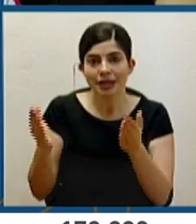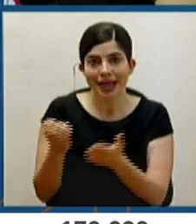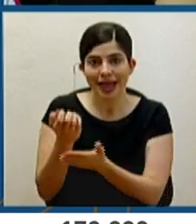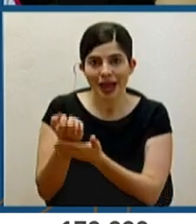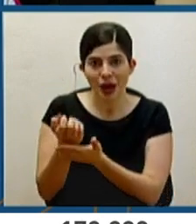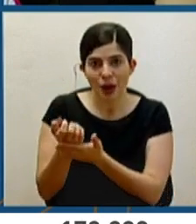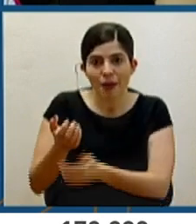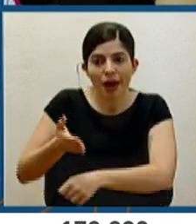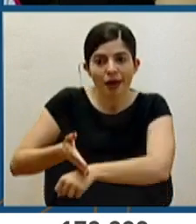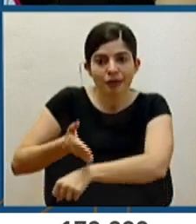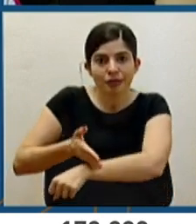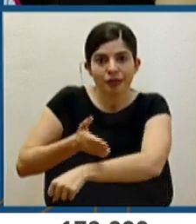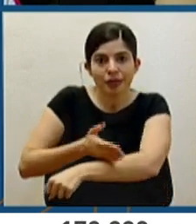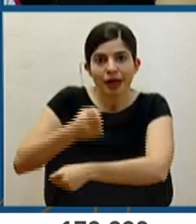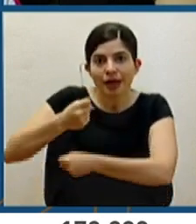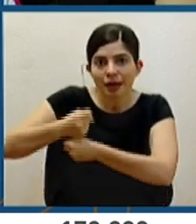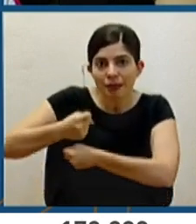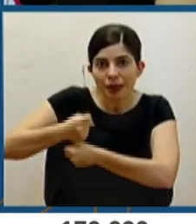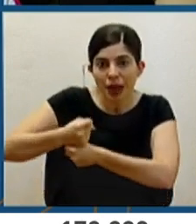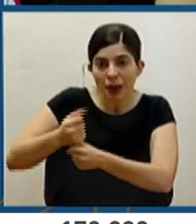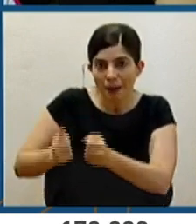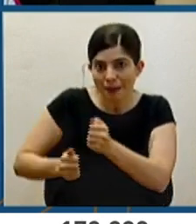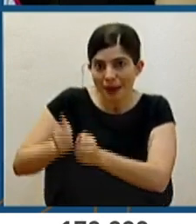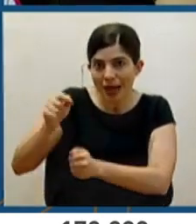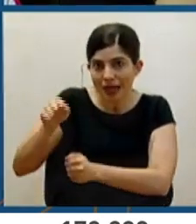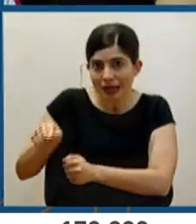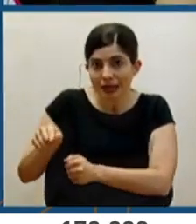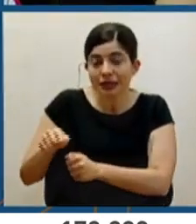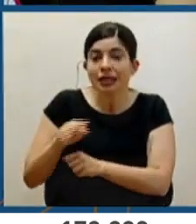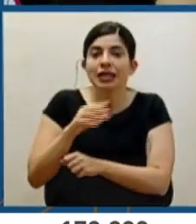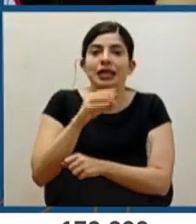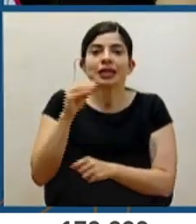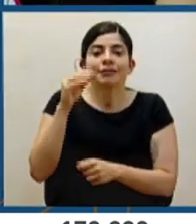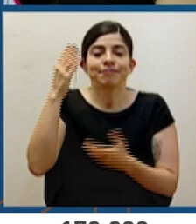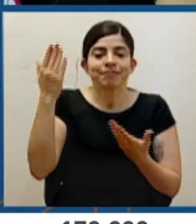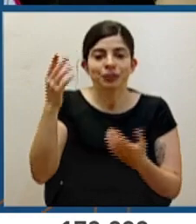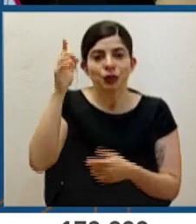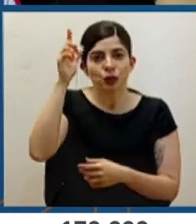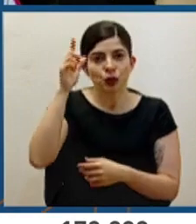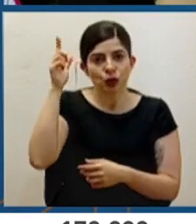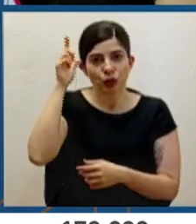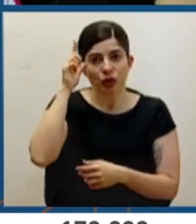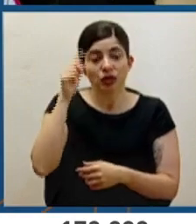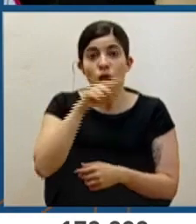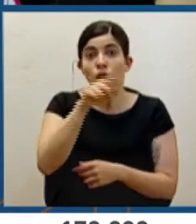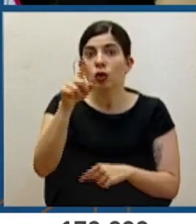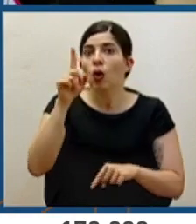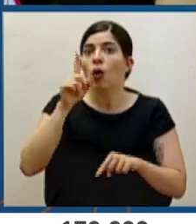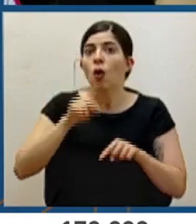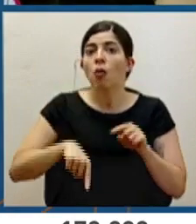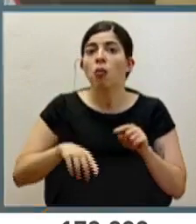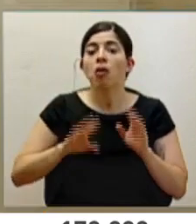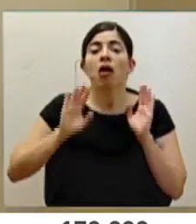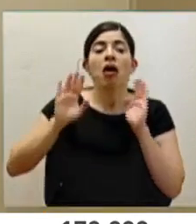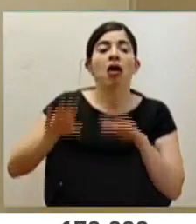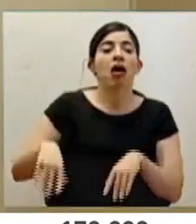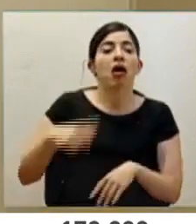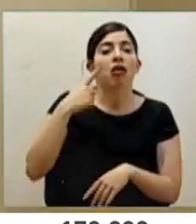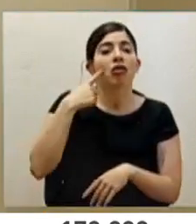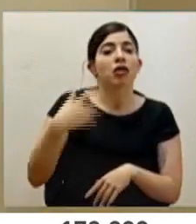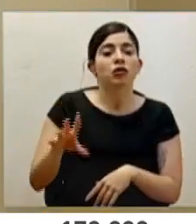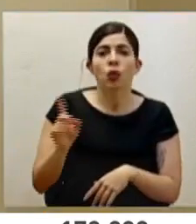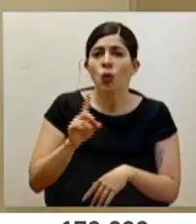económica, una recuperación del empleo mayor y, por supuesto, no bajemos la guardia. Mantengamos siempre